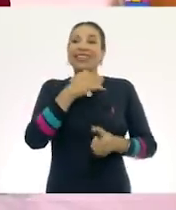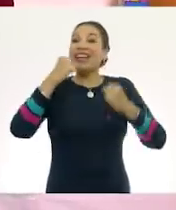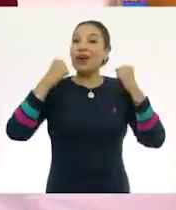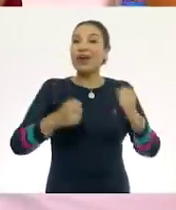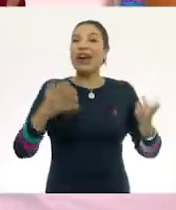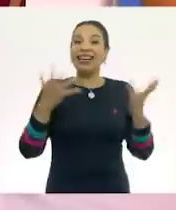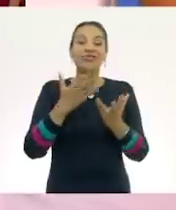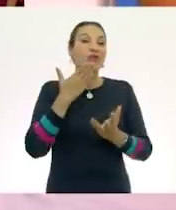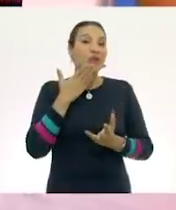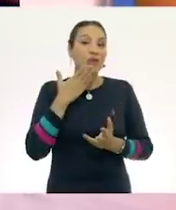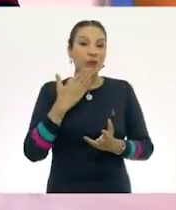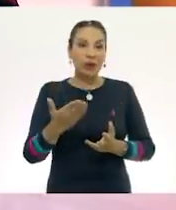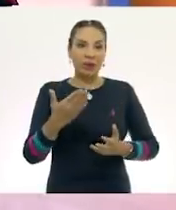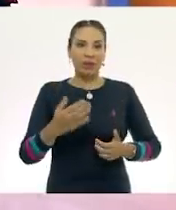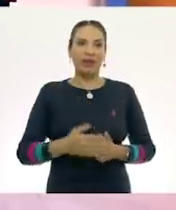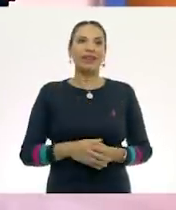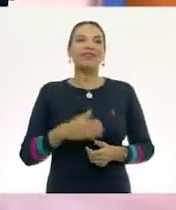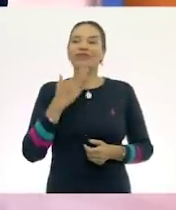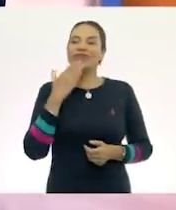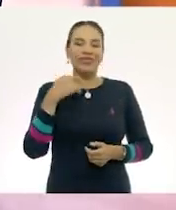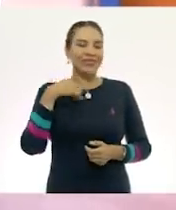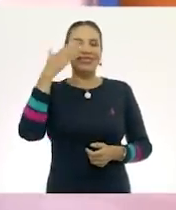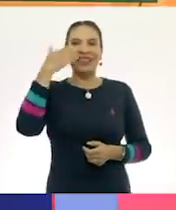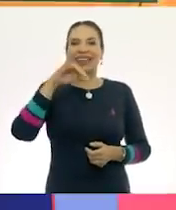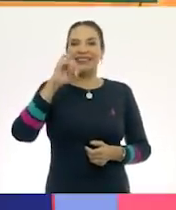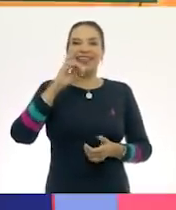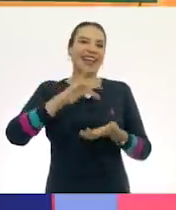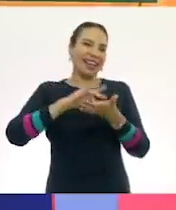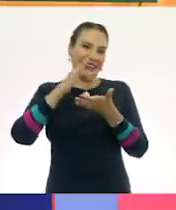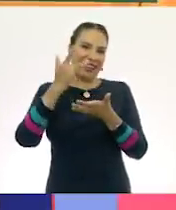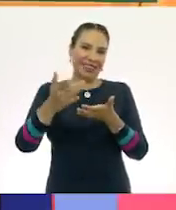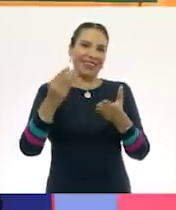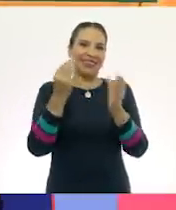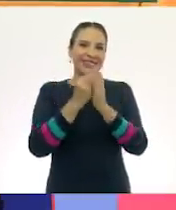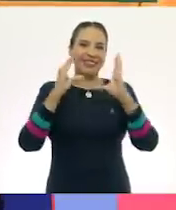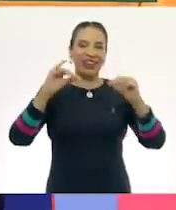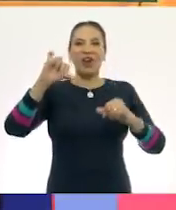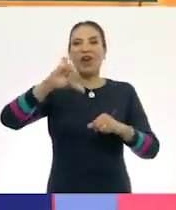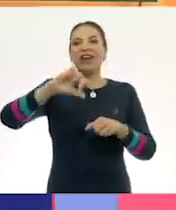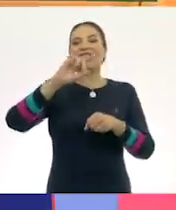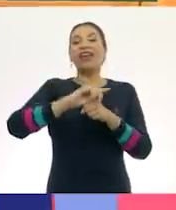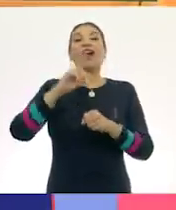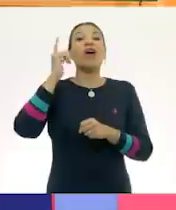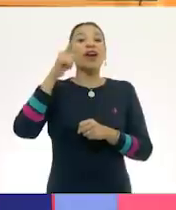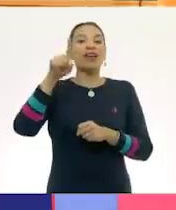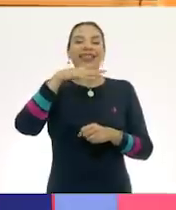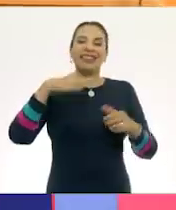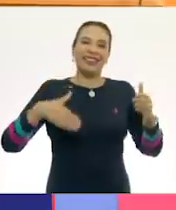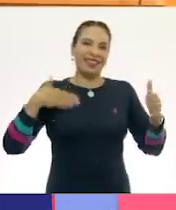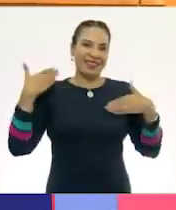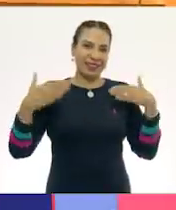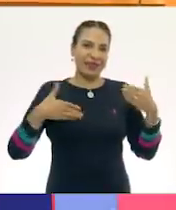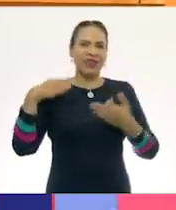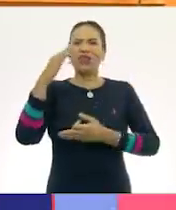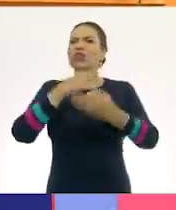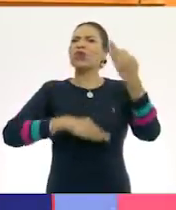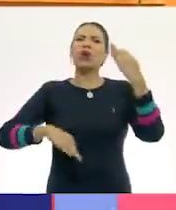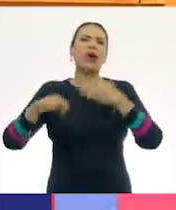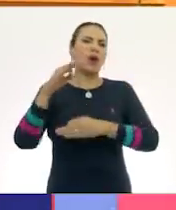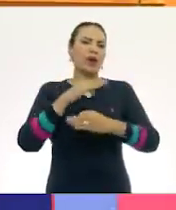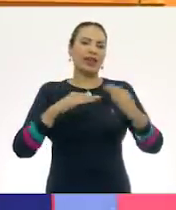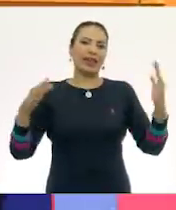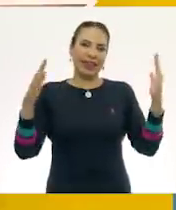hacer muy bien. Yo sé que sí. Te agradezco por la clase del día de hoy. Espero te hayas divertido igual que todos allá